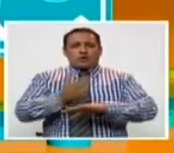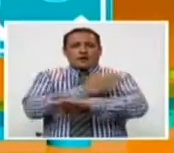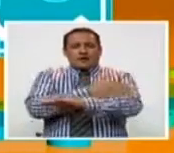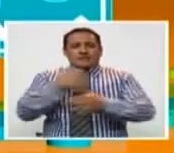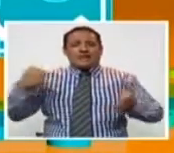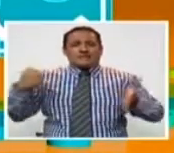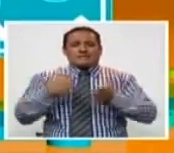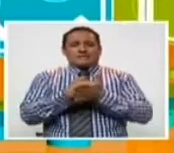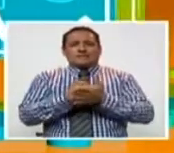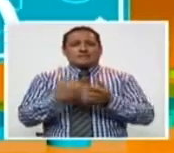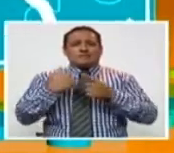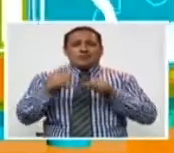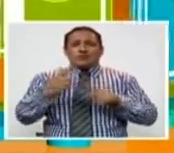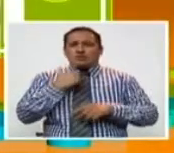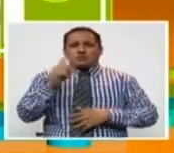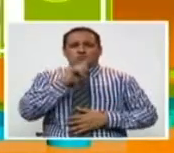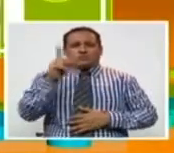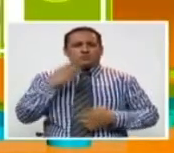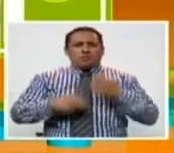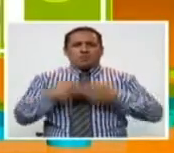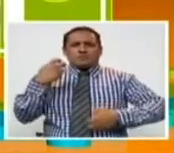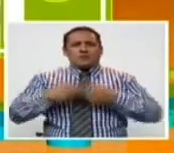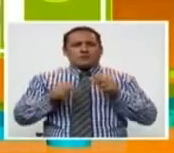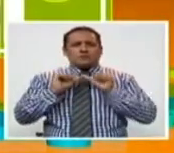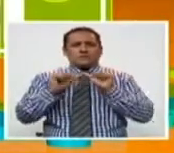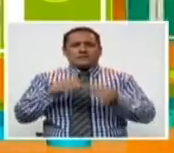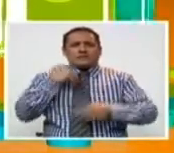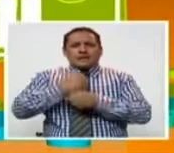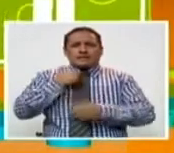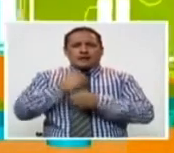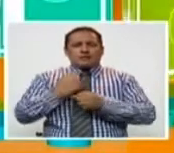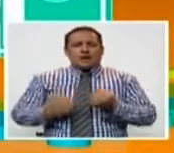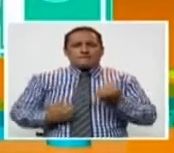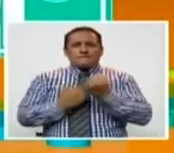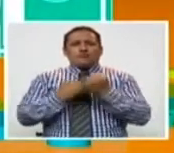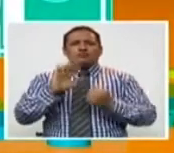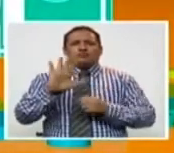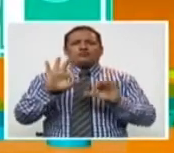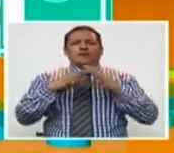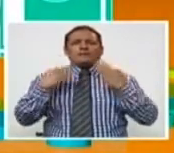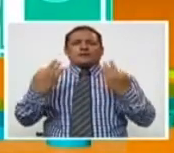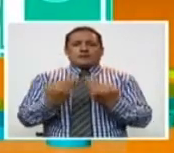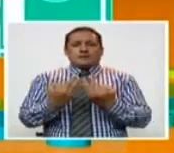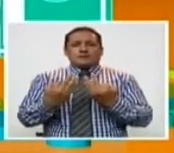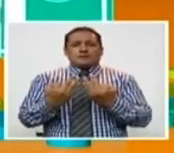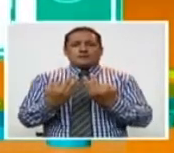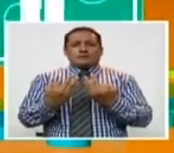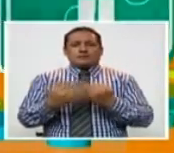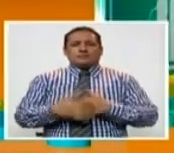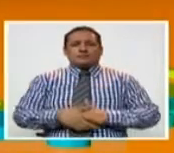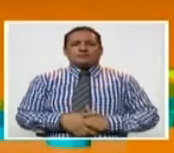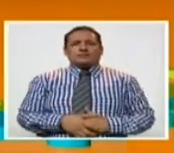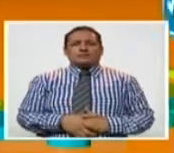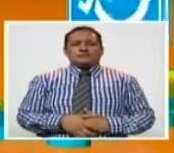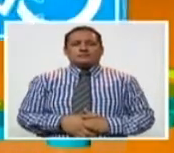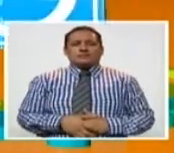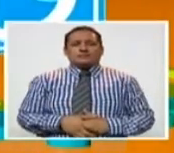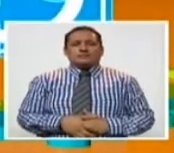accidente, pero eso no fue impedimento para seguir trabajando y apoyar a su familia. Me dedico también a la cocina,